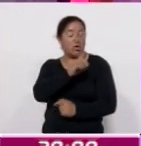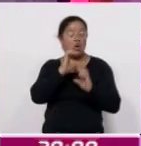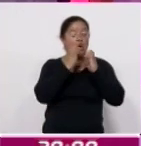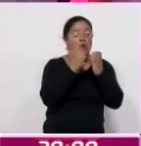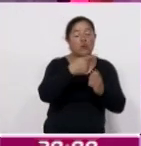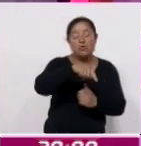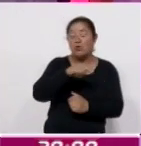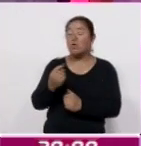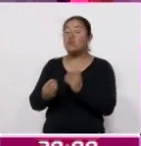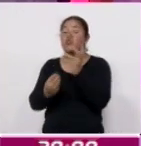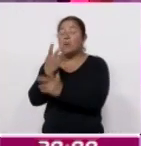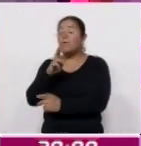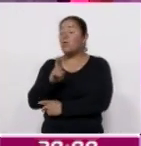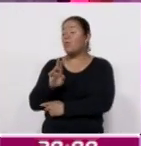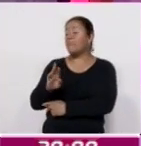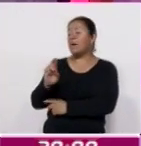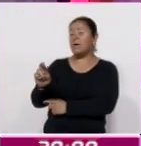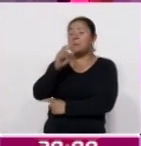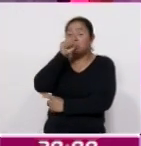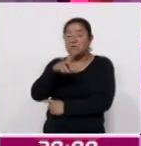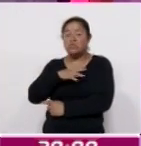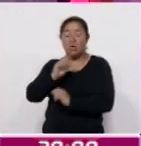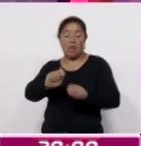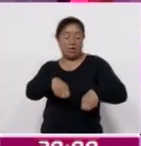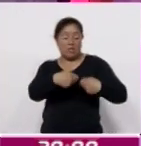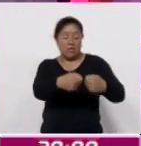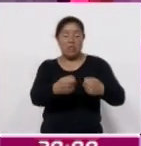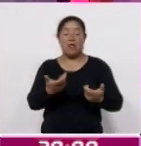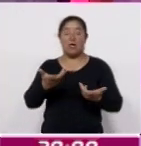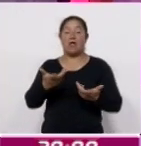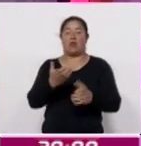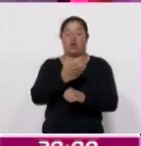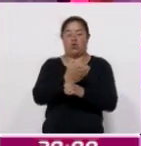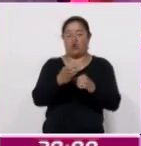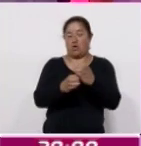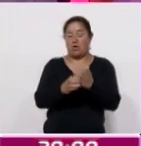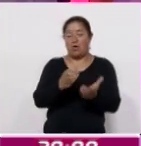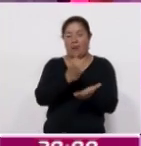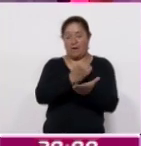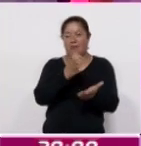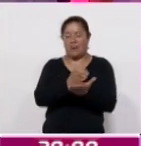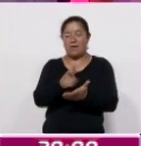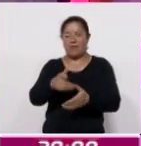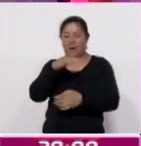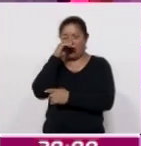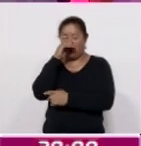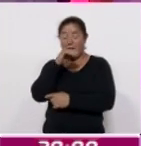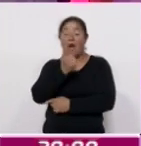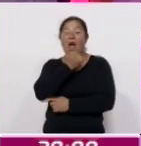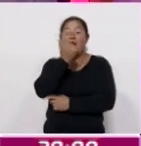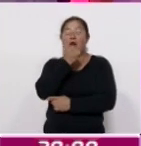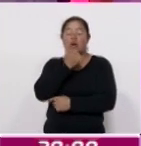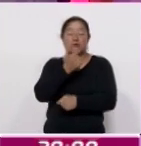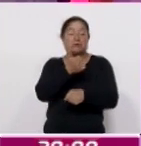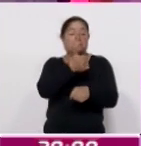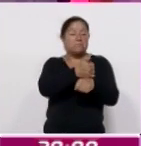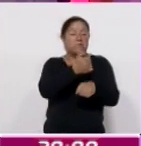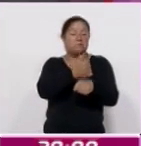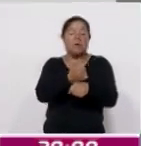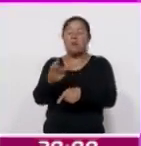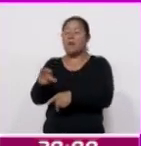unidad básica de rehabilitación, así como la entrega de útiles y uniformes gratuitos a alumnos de primaria y preescolar.